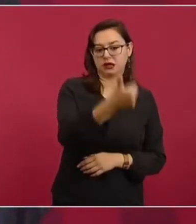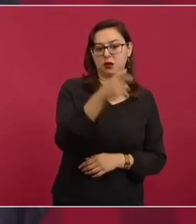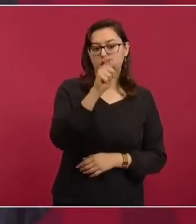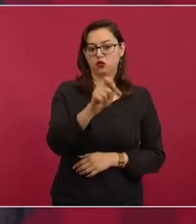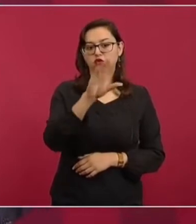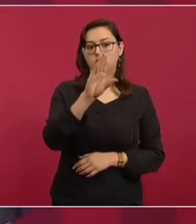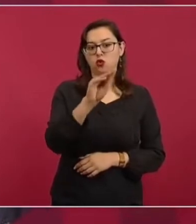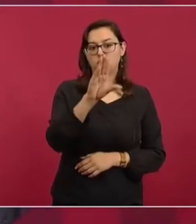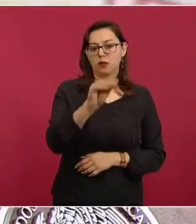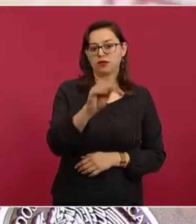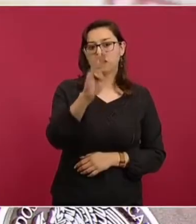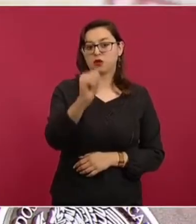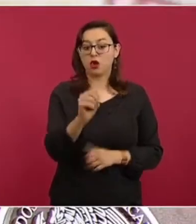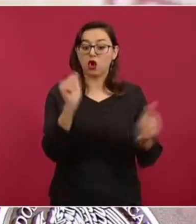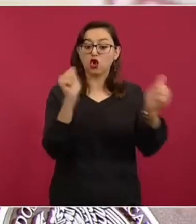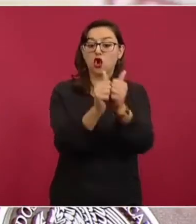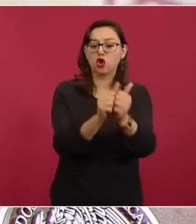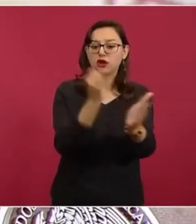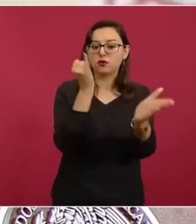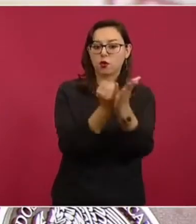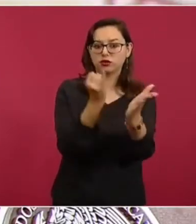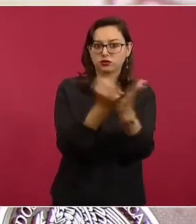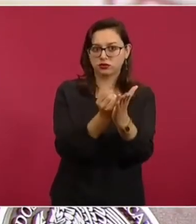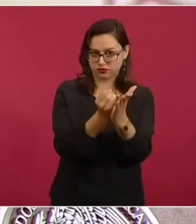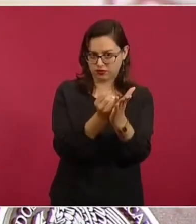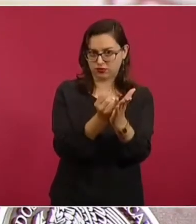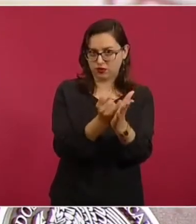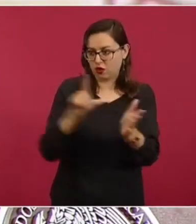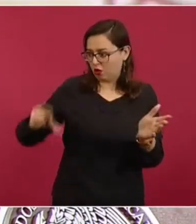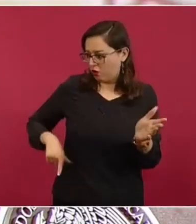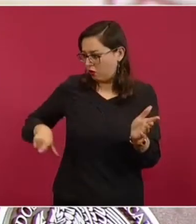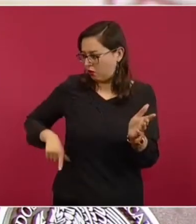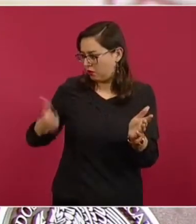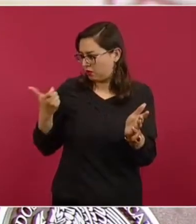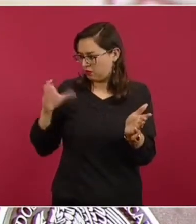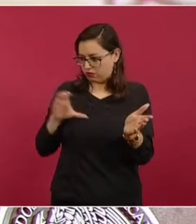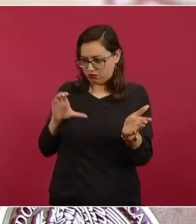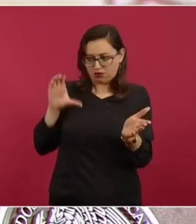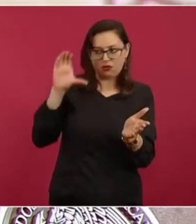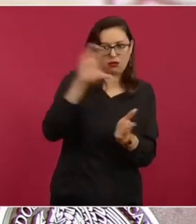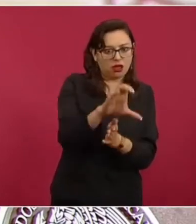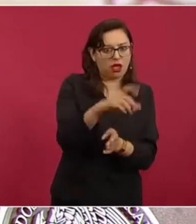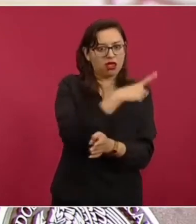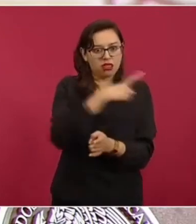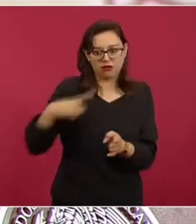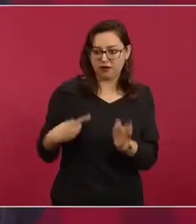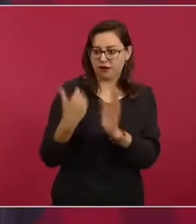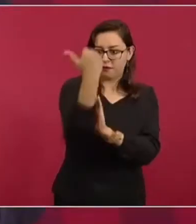entonces son las dos medidas. Lo mejor para enfrentar la inflación es producir,